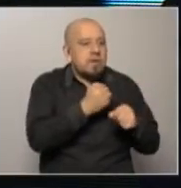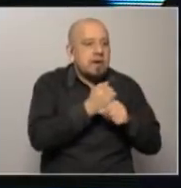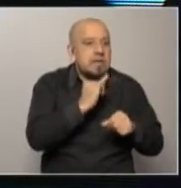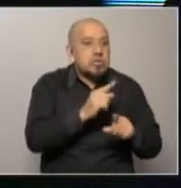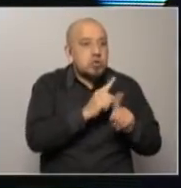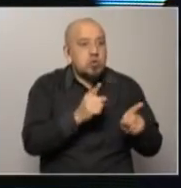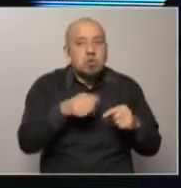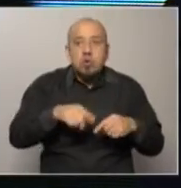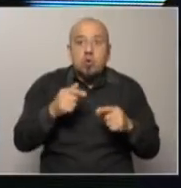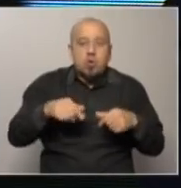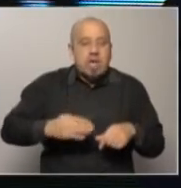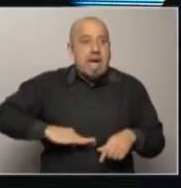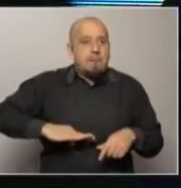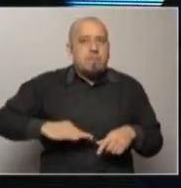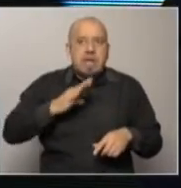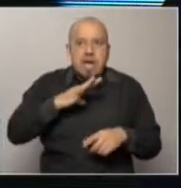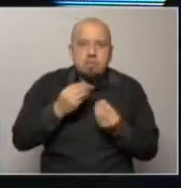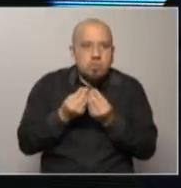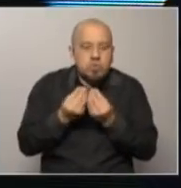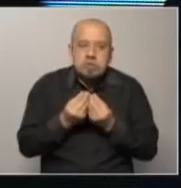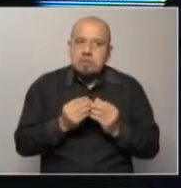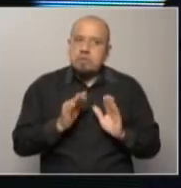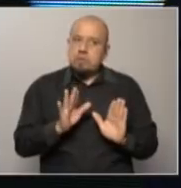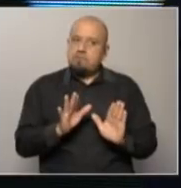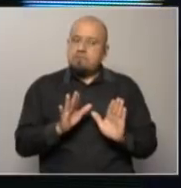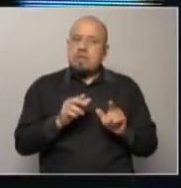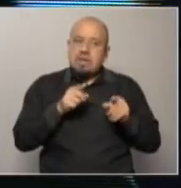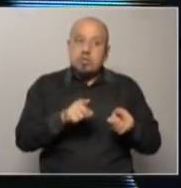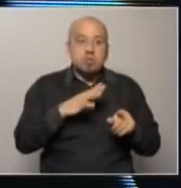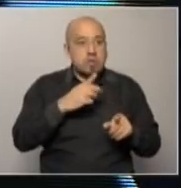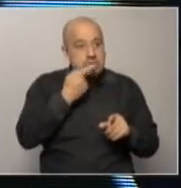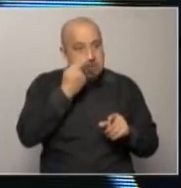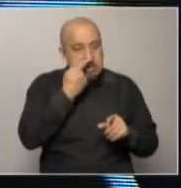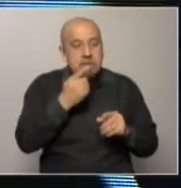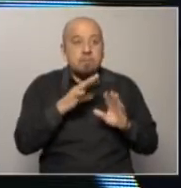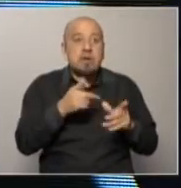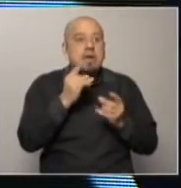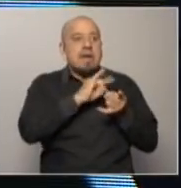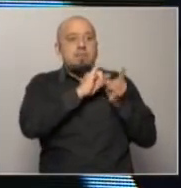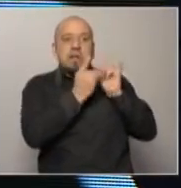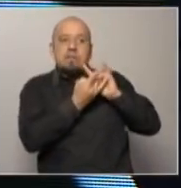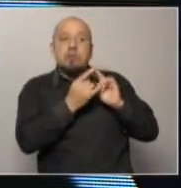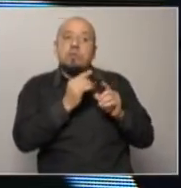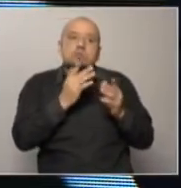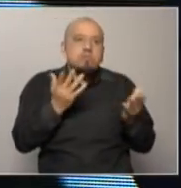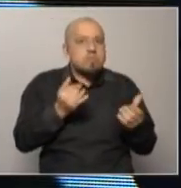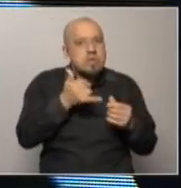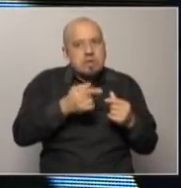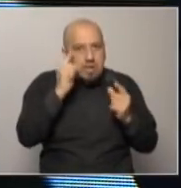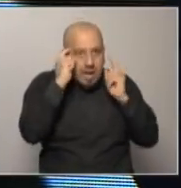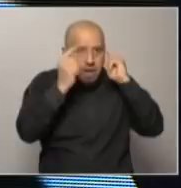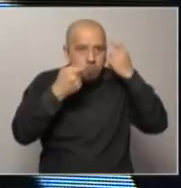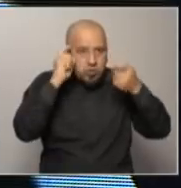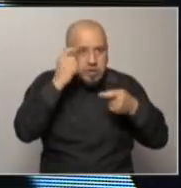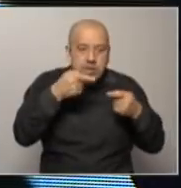de los que nos están escuchando están en esa situación, me parece que ese podría ser también algo interesante donde el Parlamento podría también aportar en